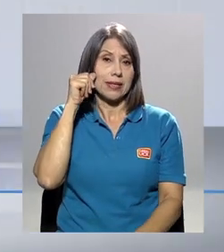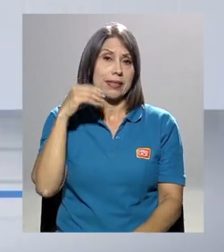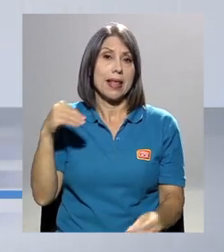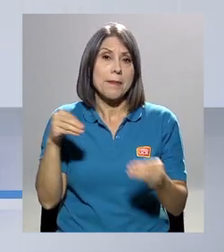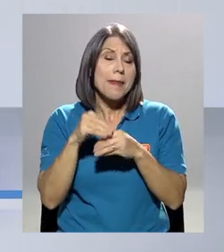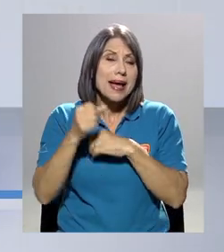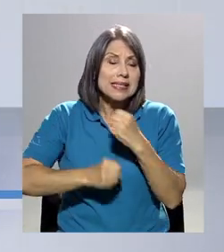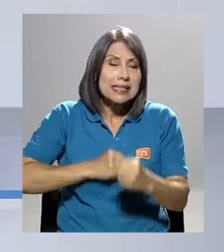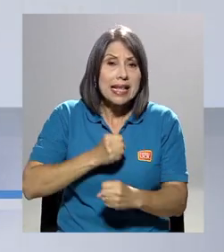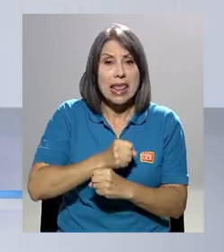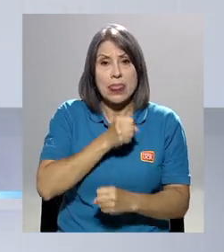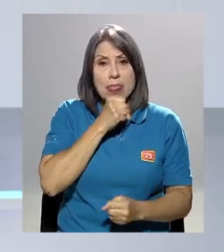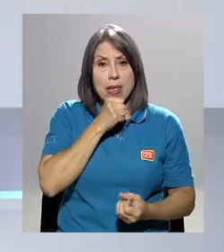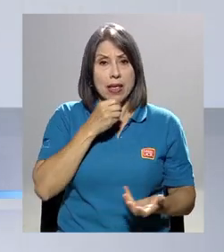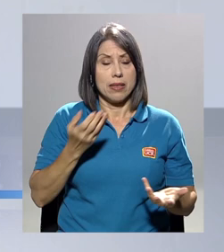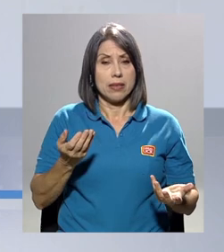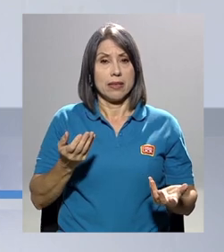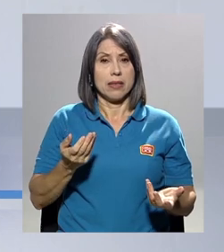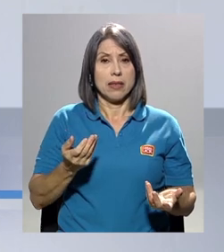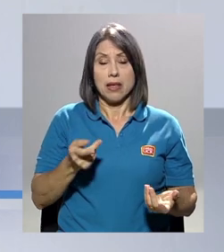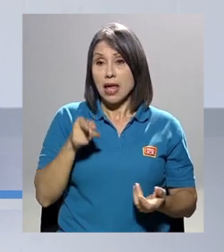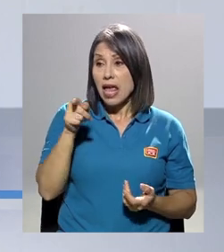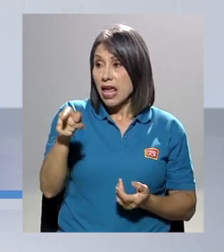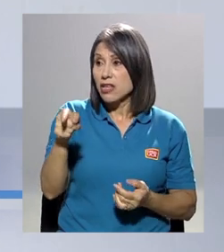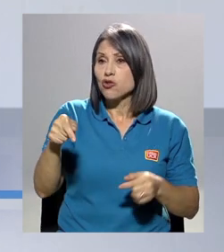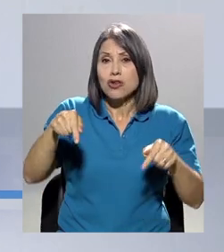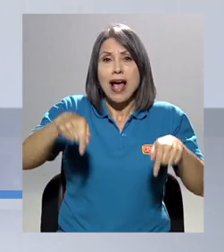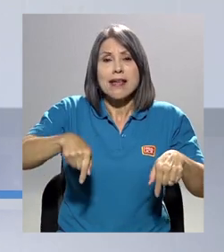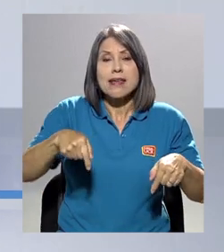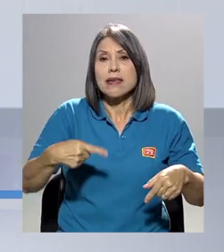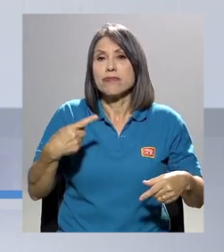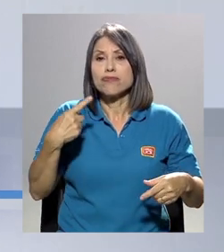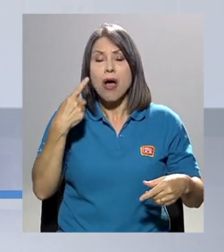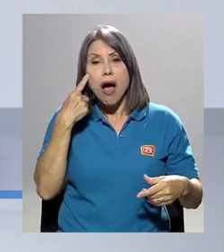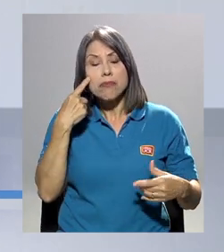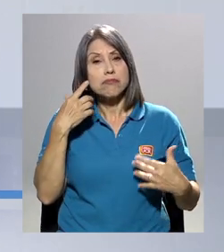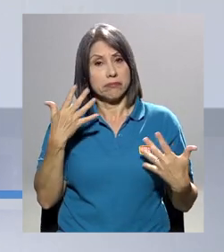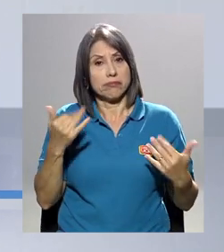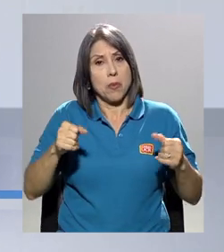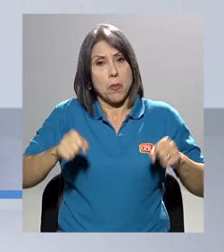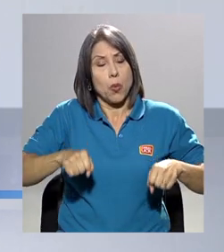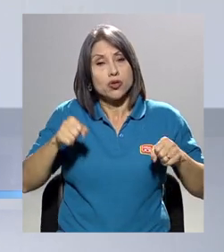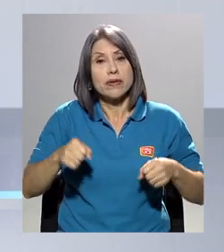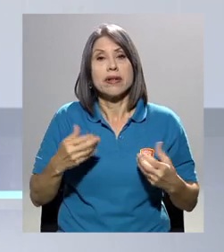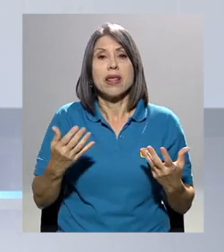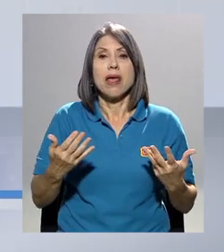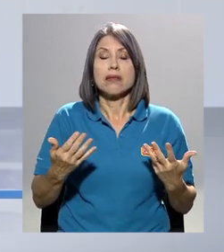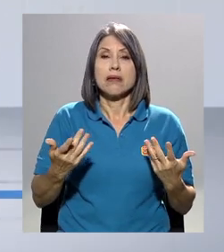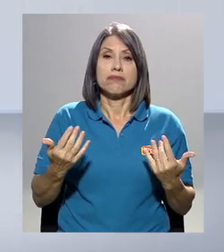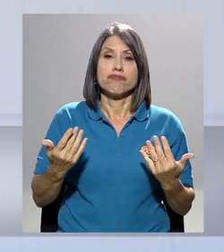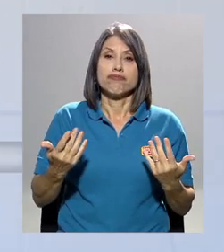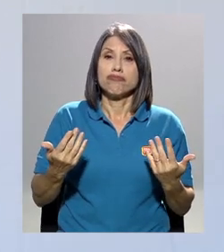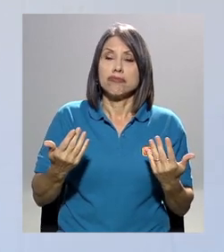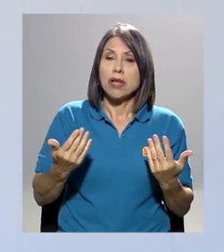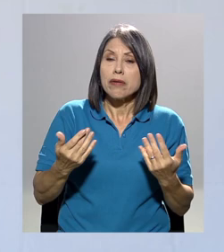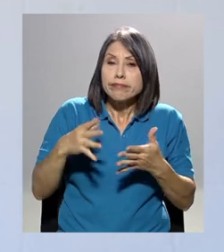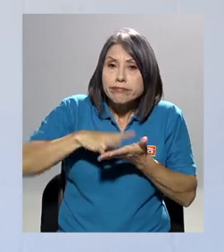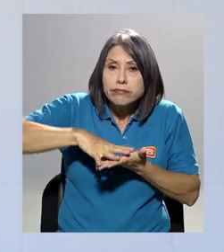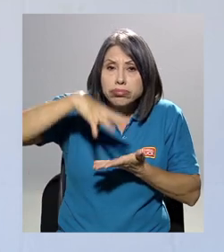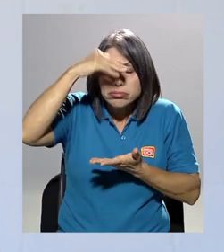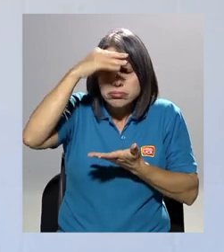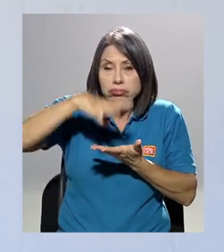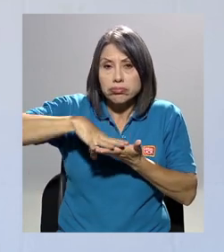edades avanzadas, en donde encuentran aquí esa posibilidad de recibir una formación